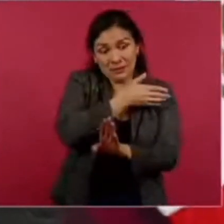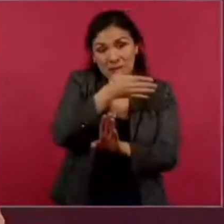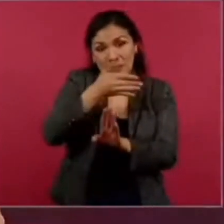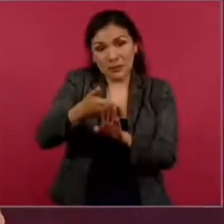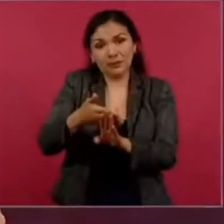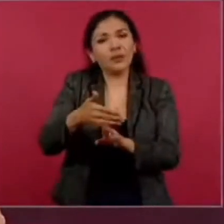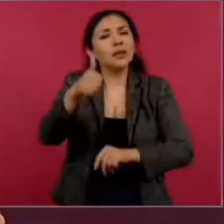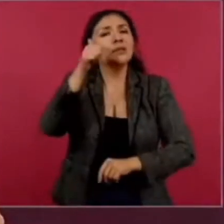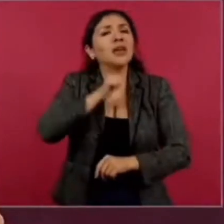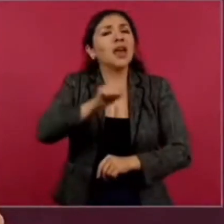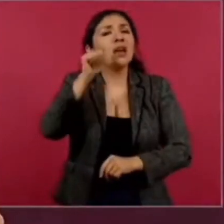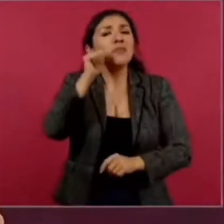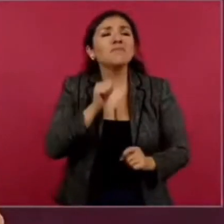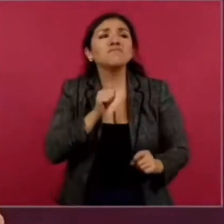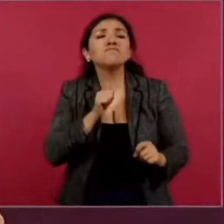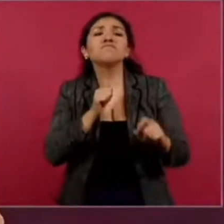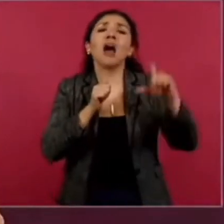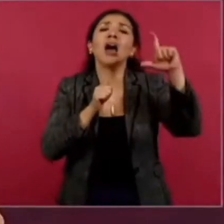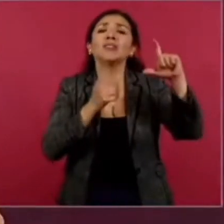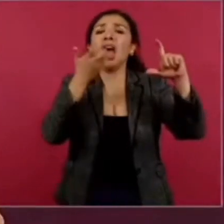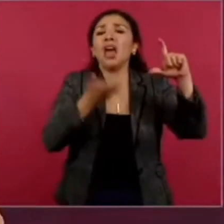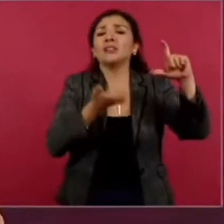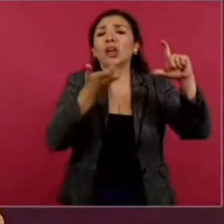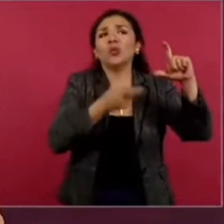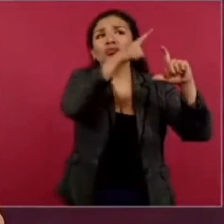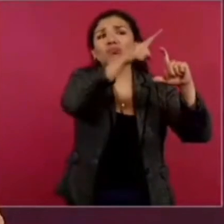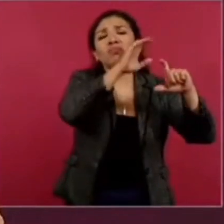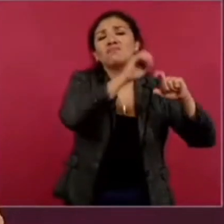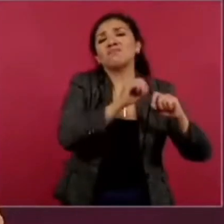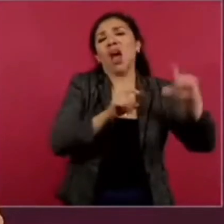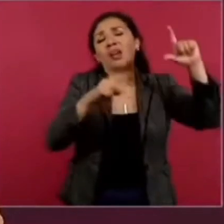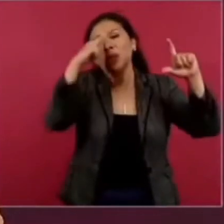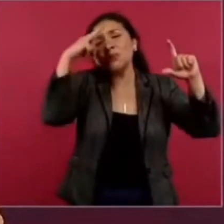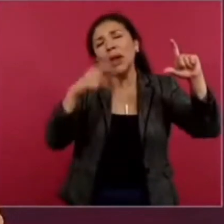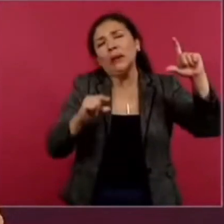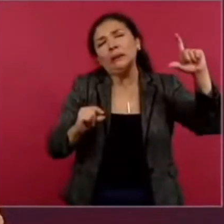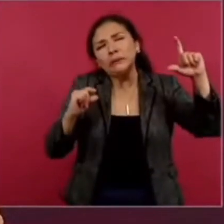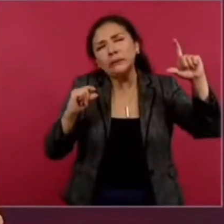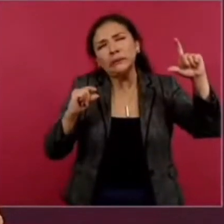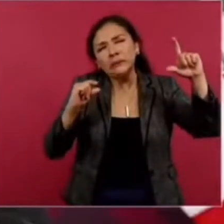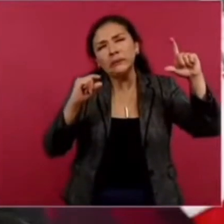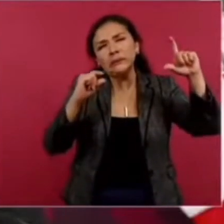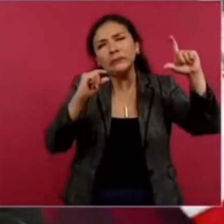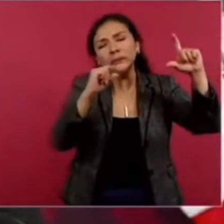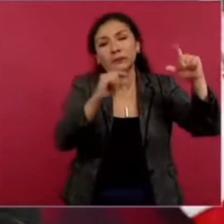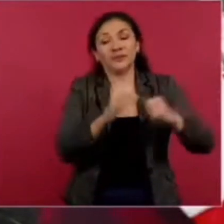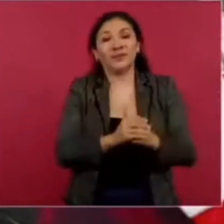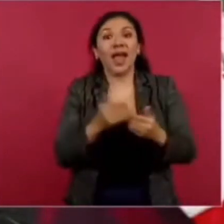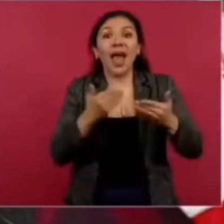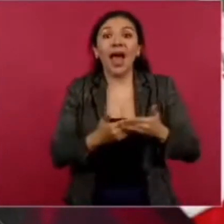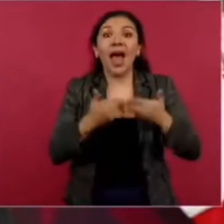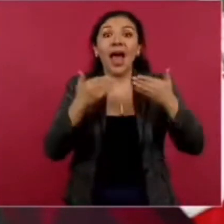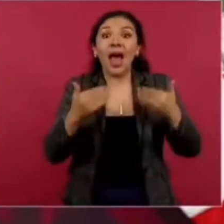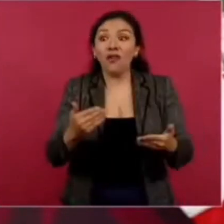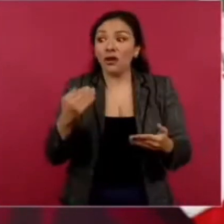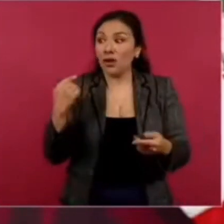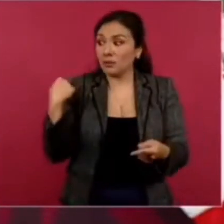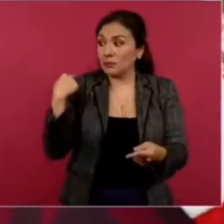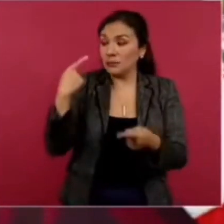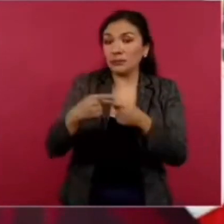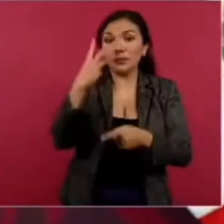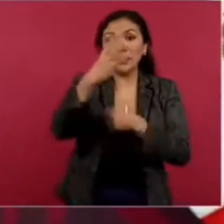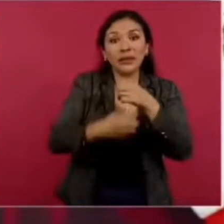siempre era mayor la tasa de crecimiento de Estados Unidos que la de México. Ahora, llevamos tres años